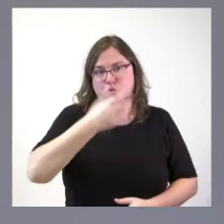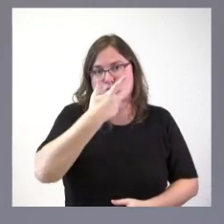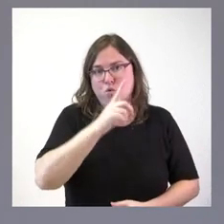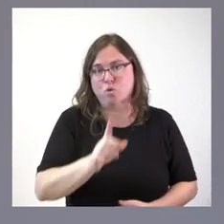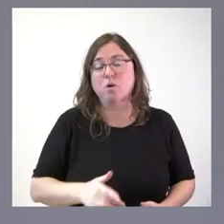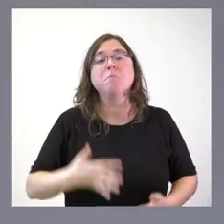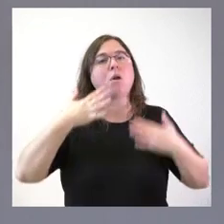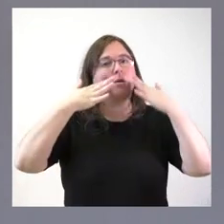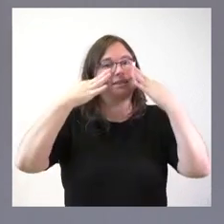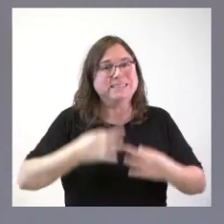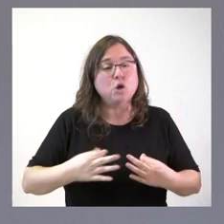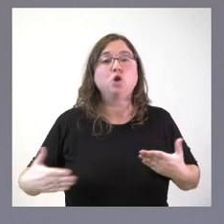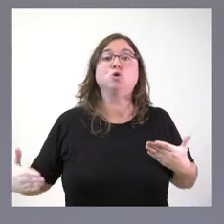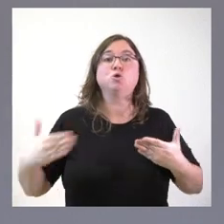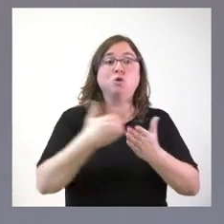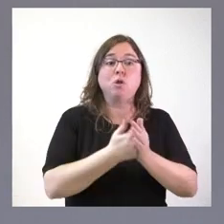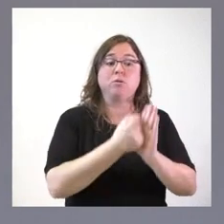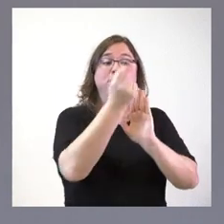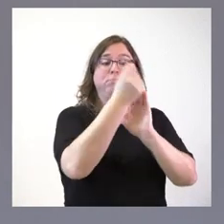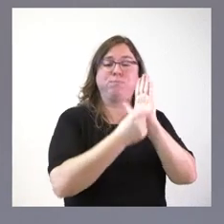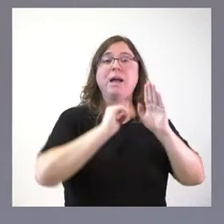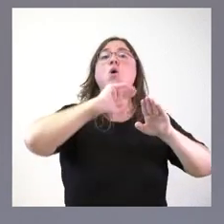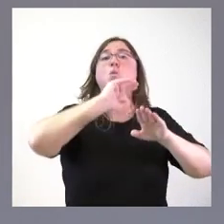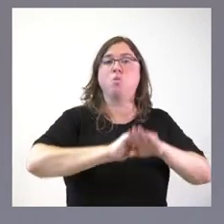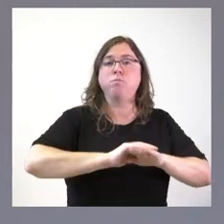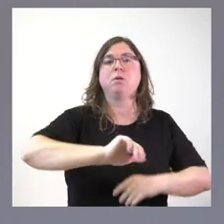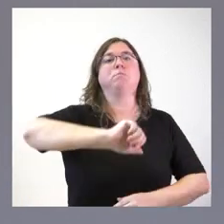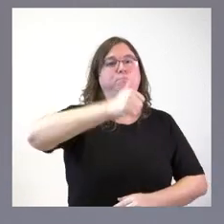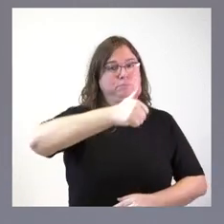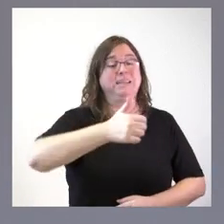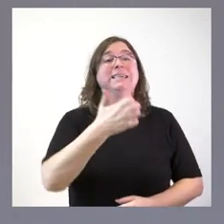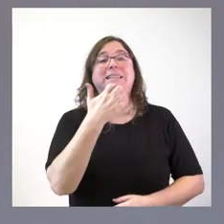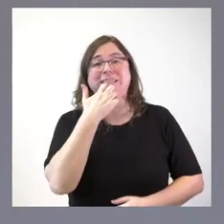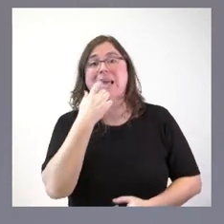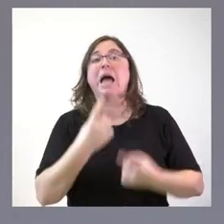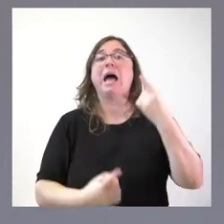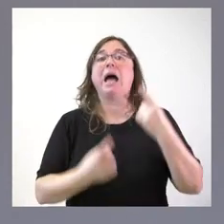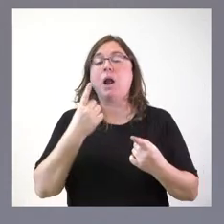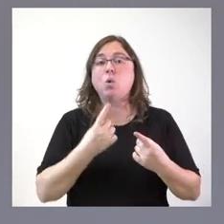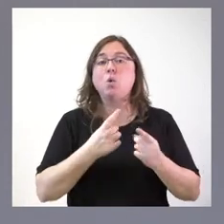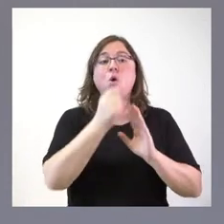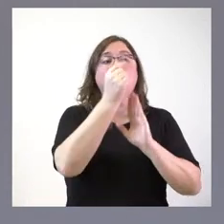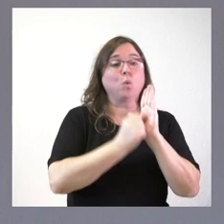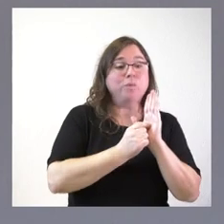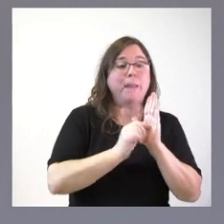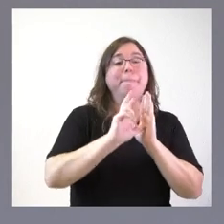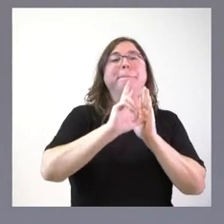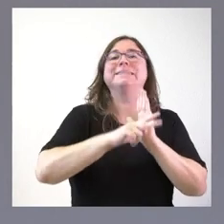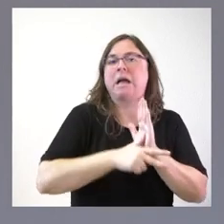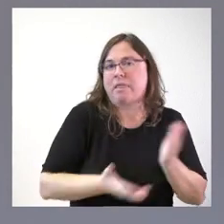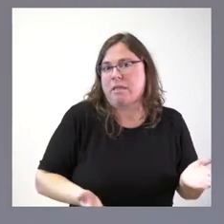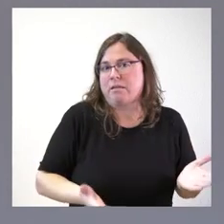tenga usted la seguridad de que todos los que cumplen las condiciones se conceden. Y si alguno puede cumplir las condiciones posteriormente porque